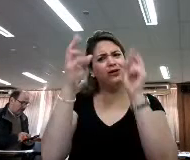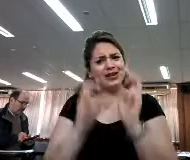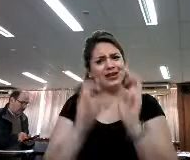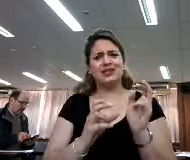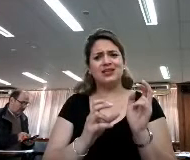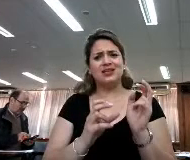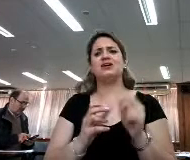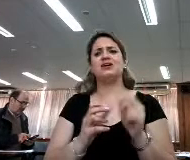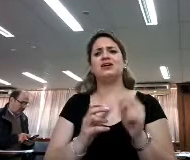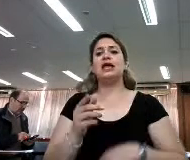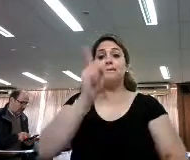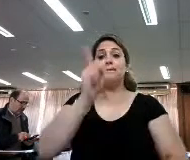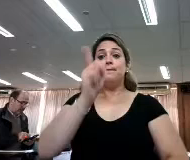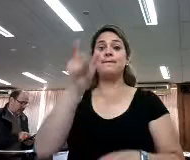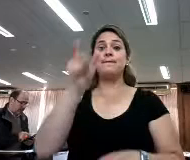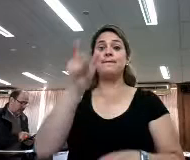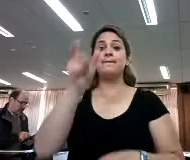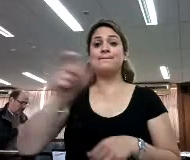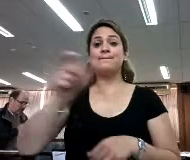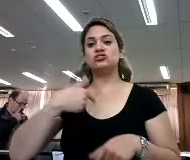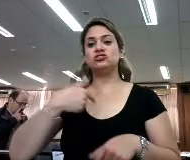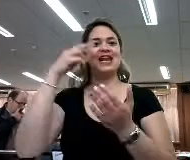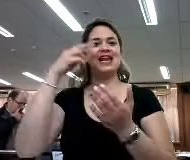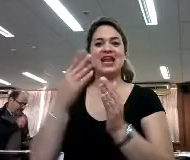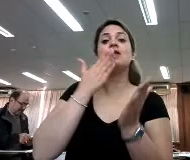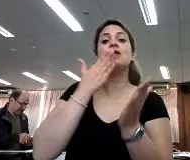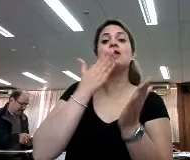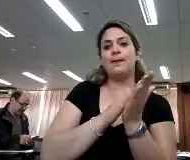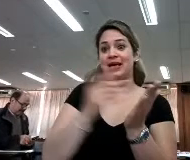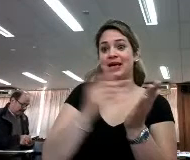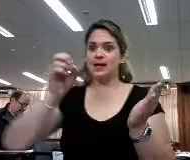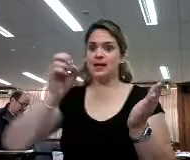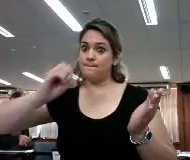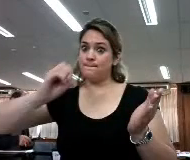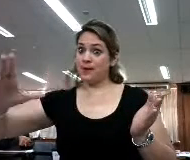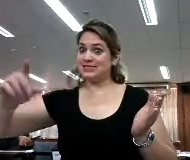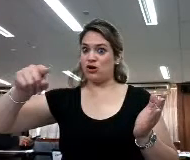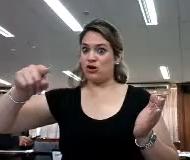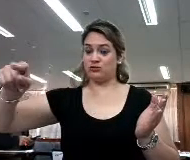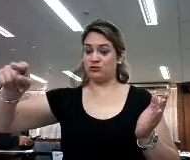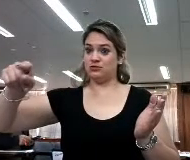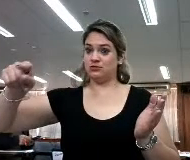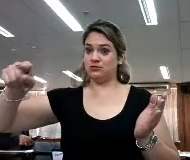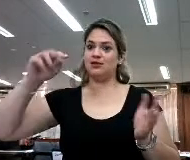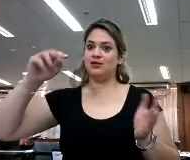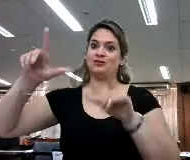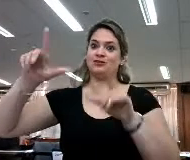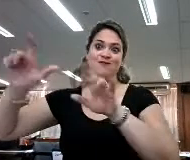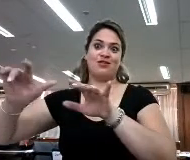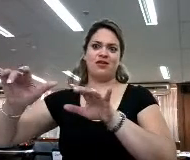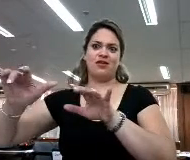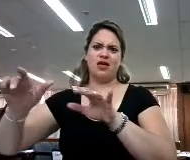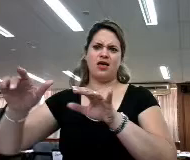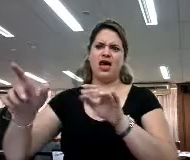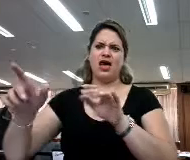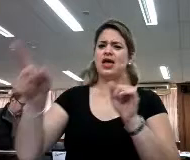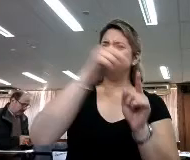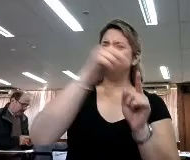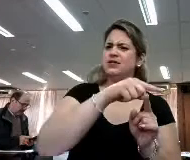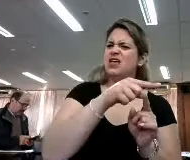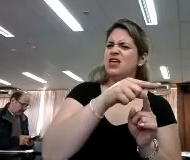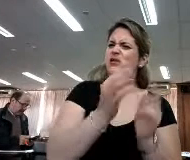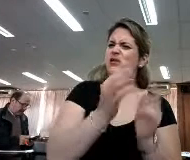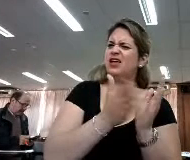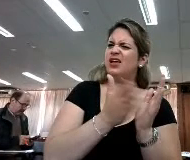mismas personas después vayan hacia una lectura impresa de frases largas como mencionaste vos recién que las describiste o cuando